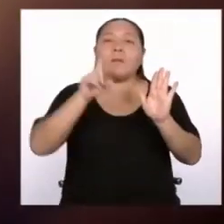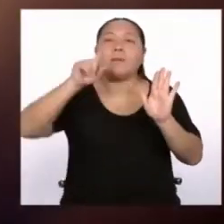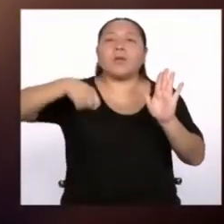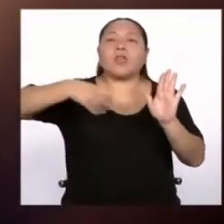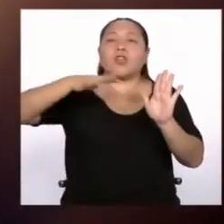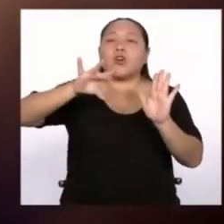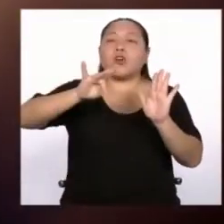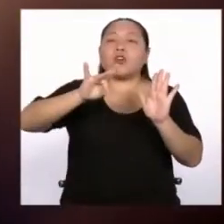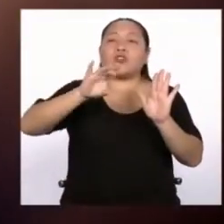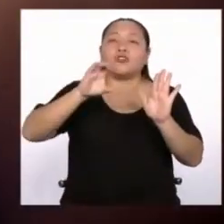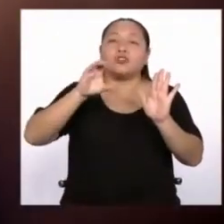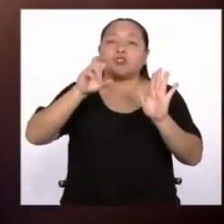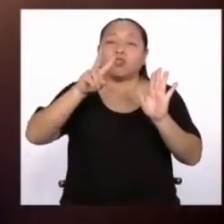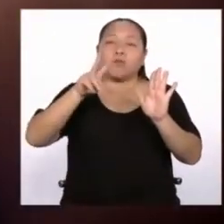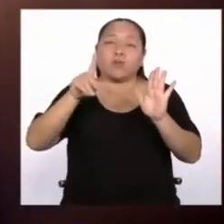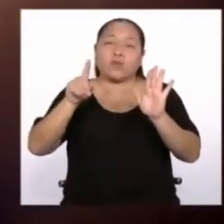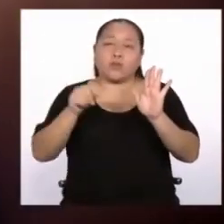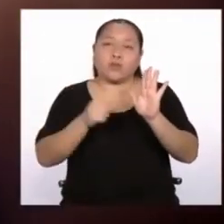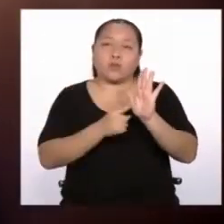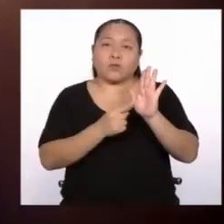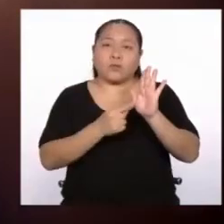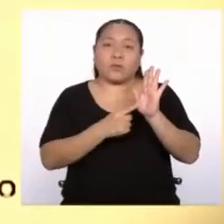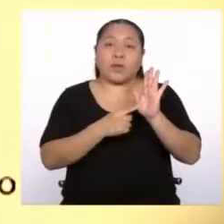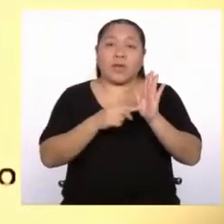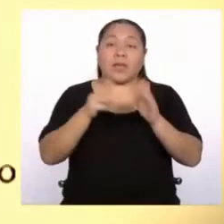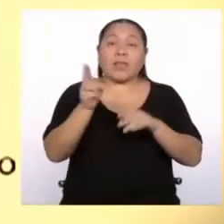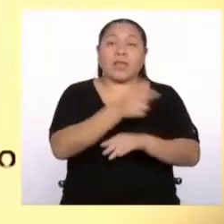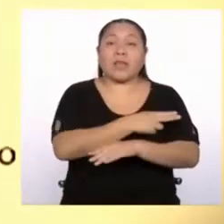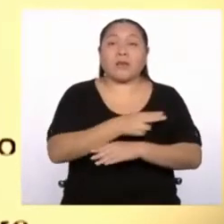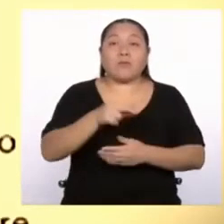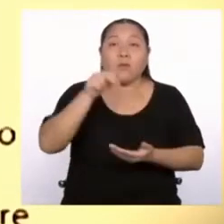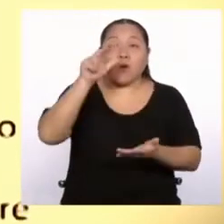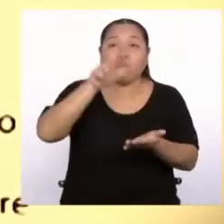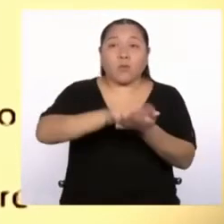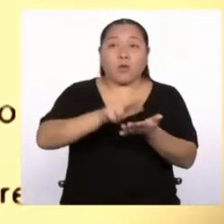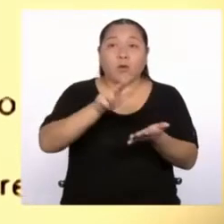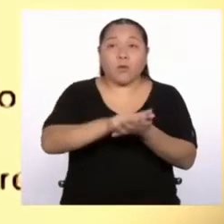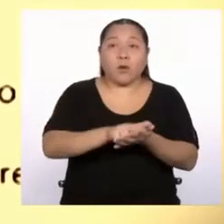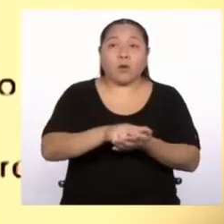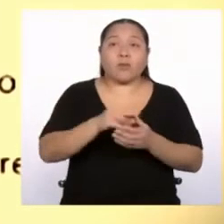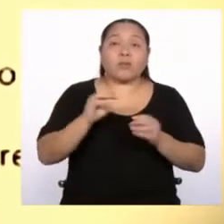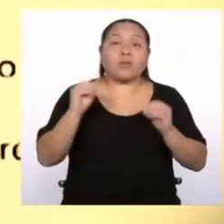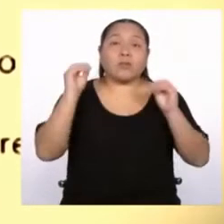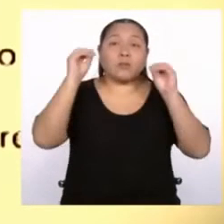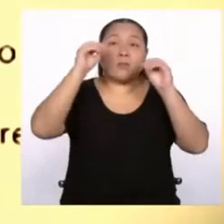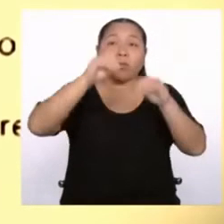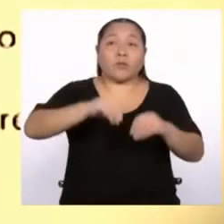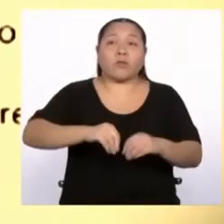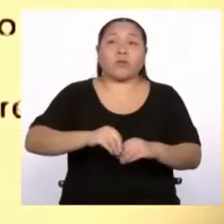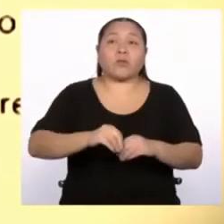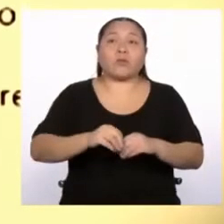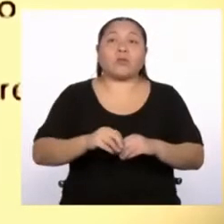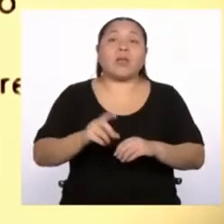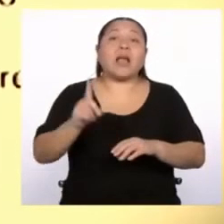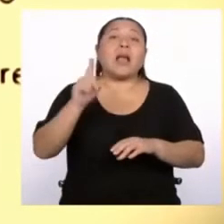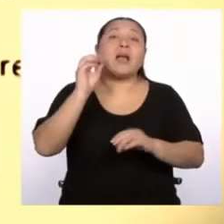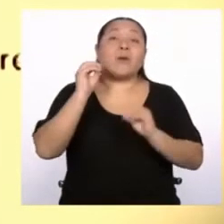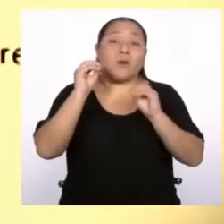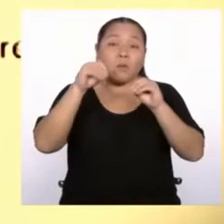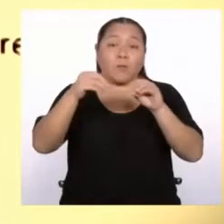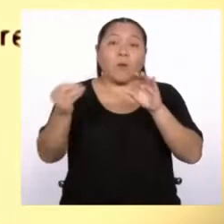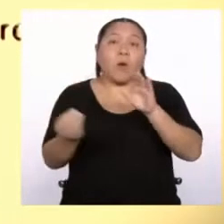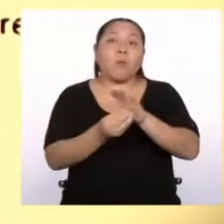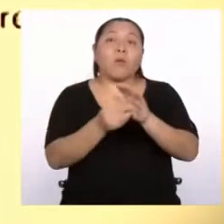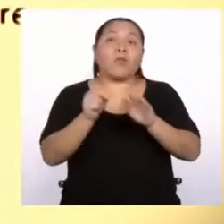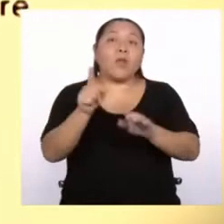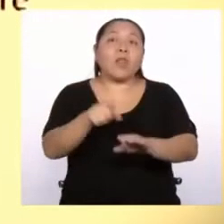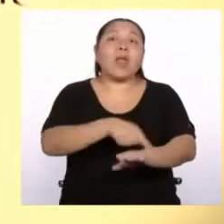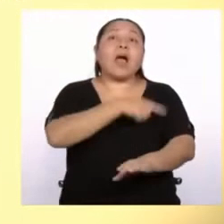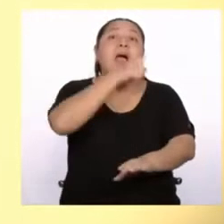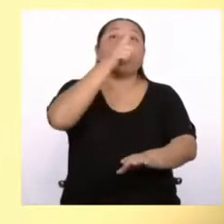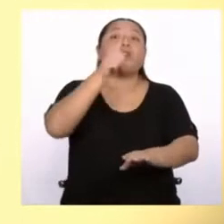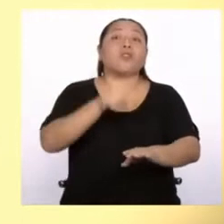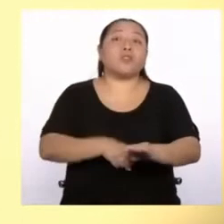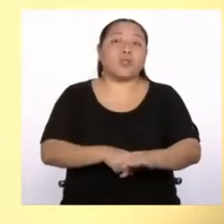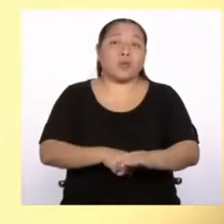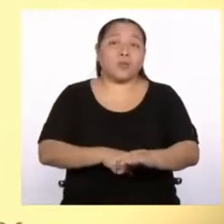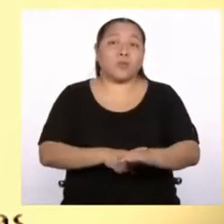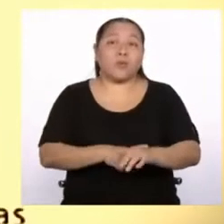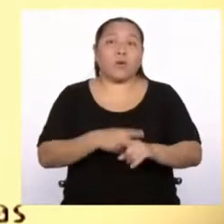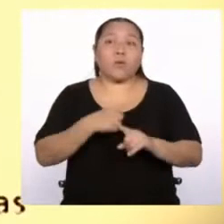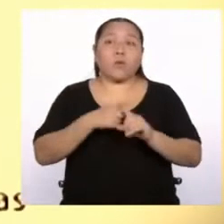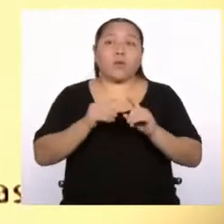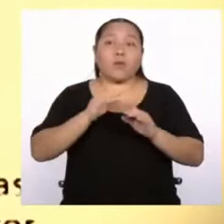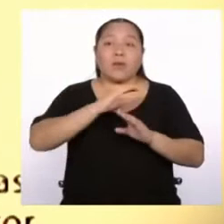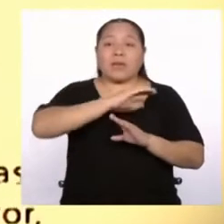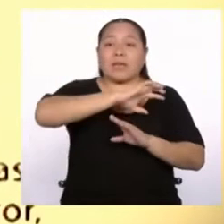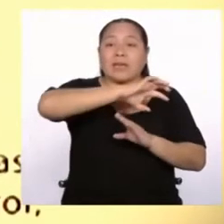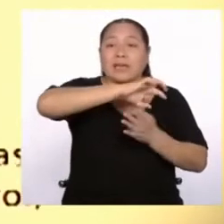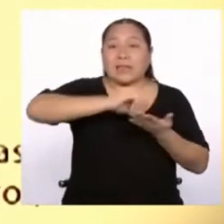El himno aprobado contenía la estrofa del largo tiempo. Además, anulaba